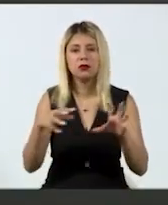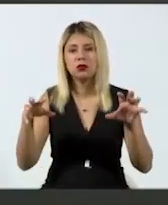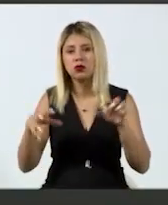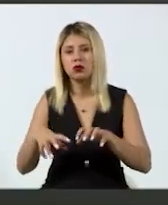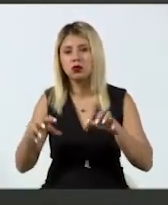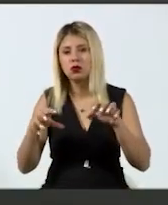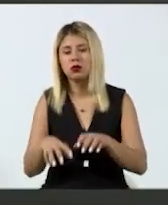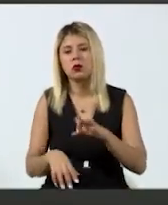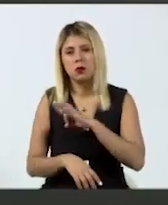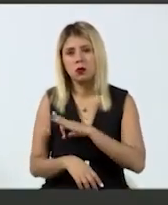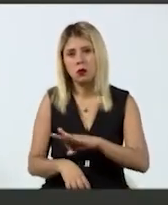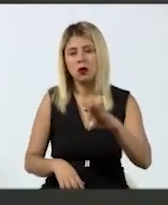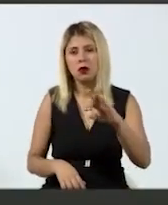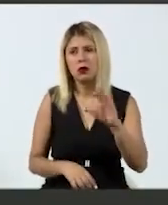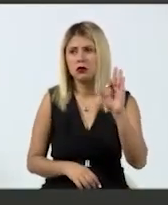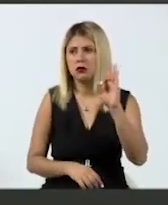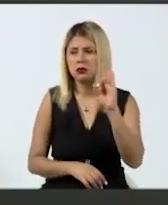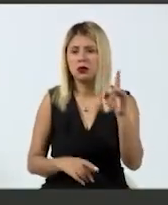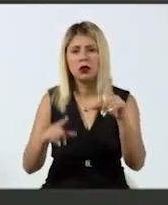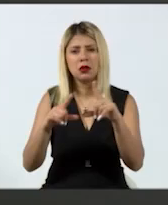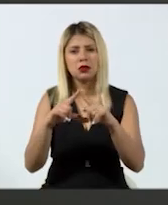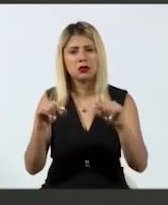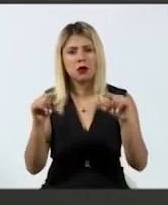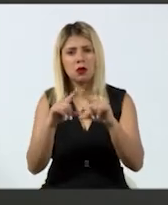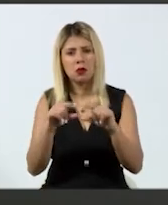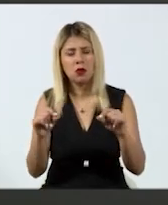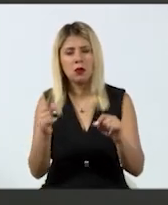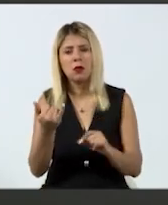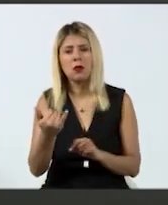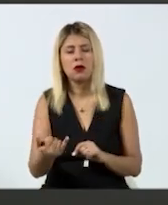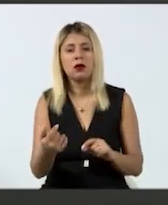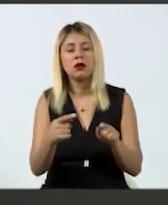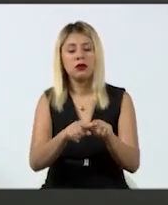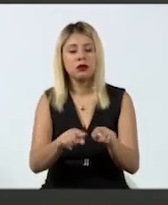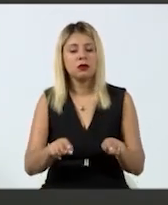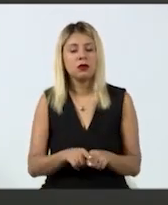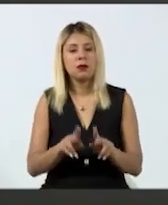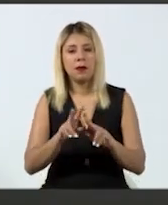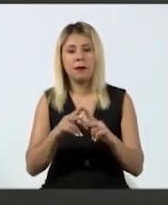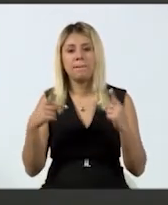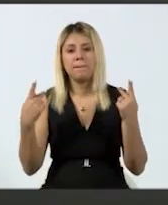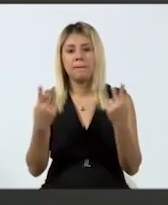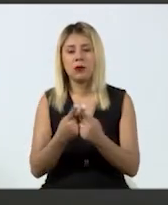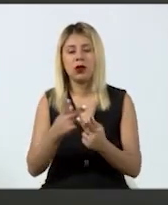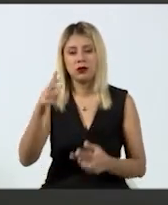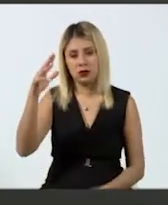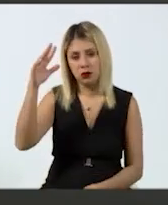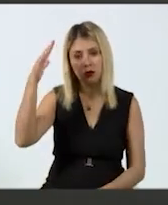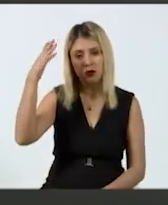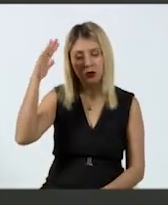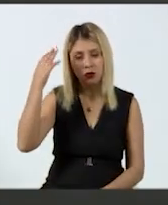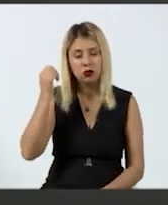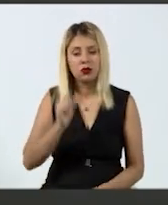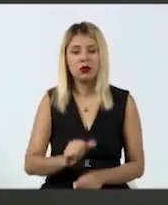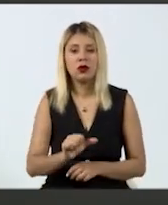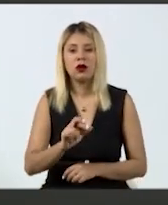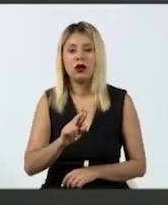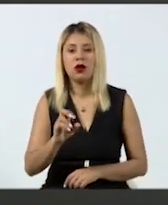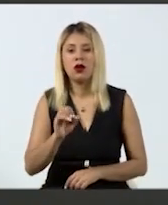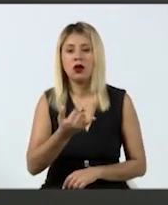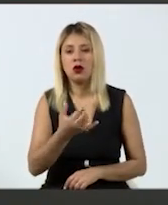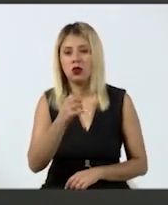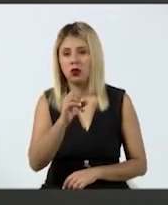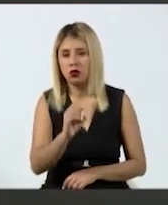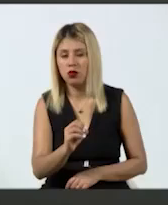Podemos mencionar algunos aquí en Zapopan, la zona de Plaza del Sol, la zona del Arroyo Seco, estaremos también